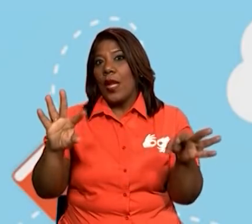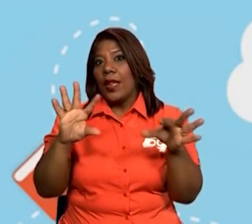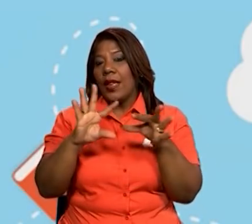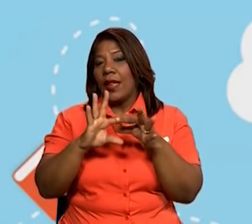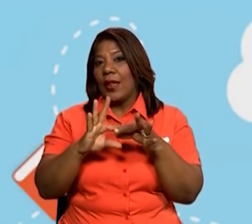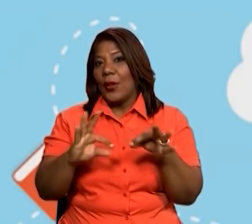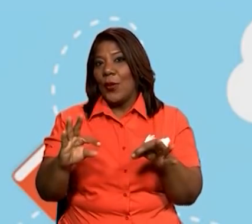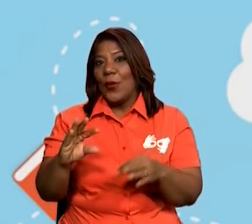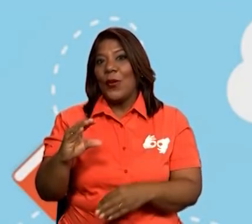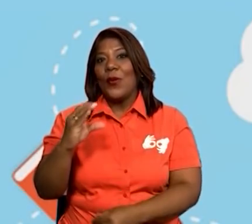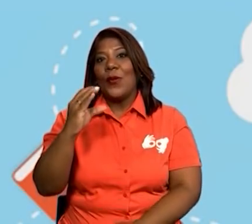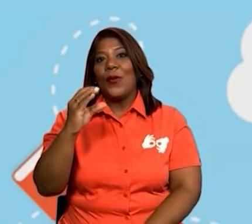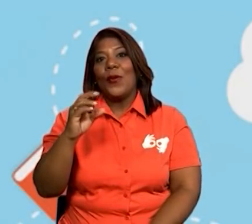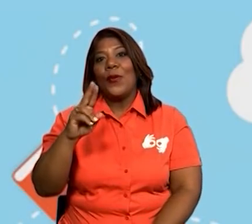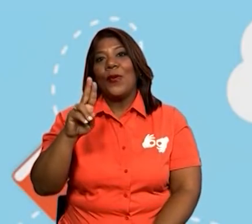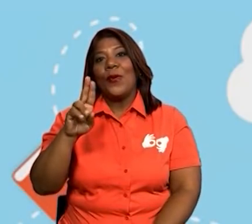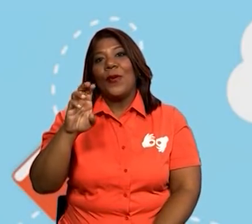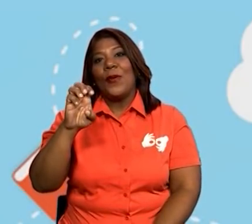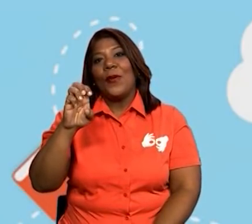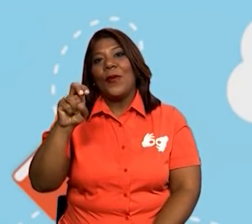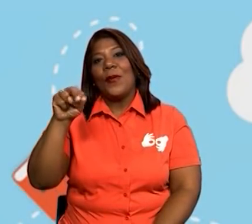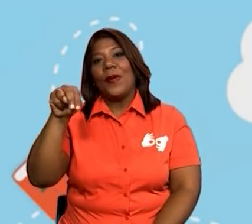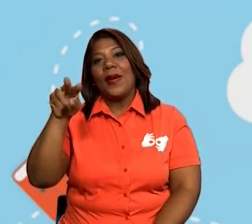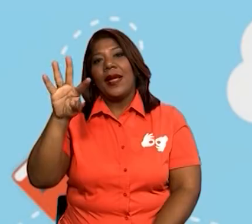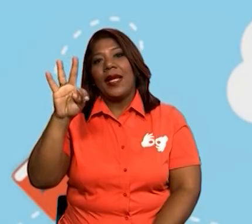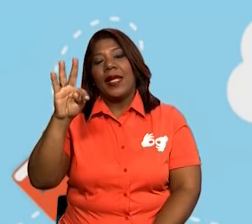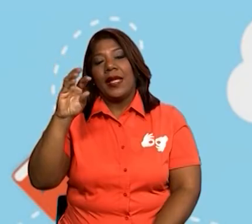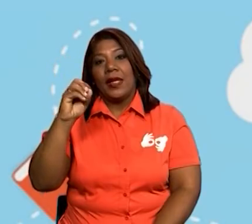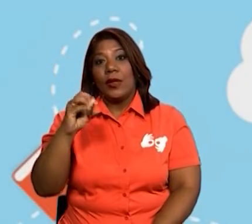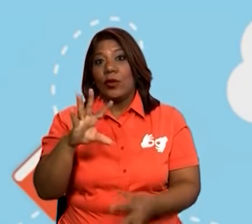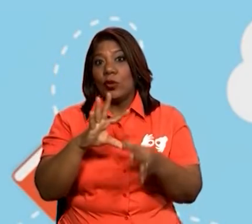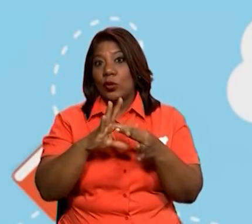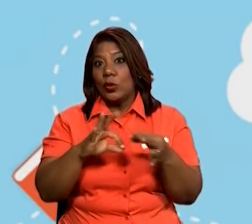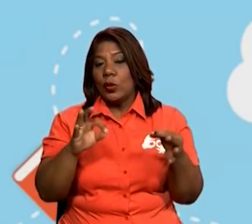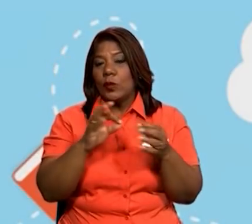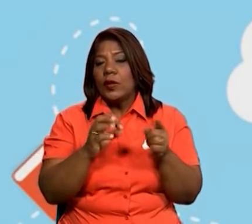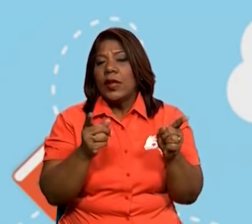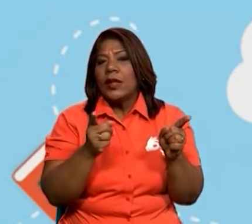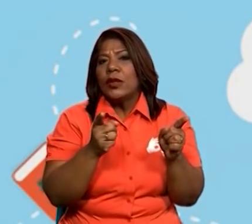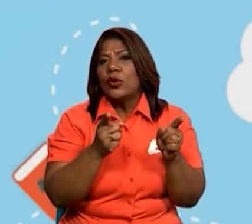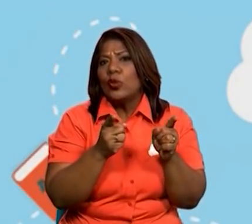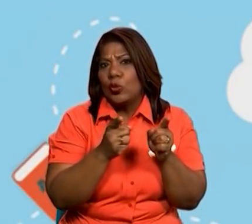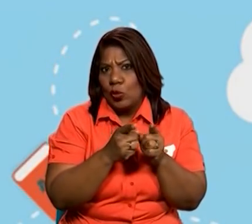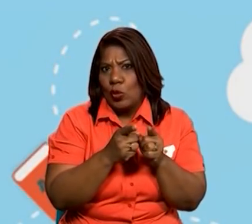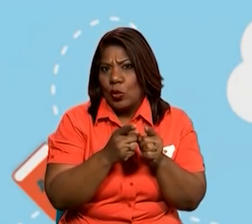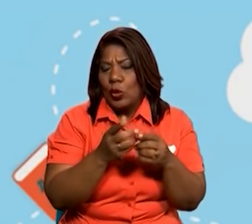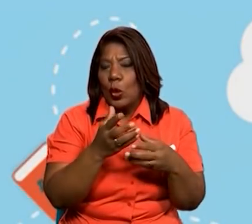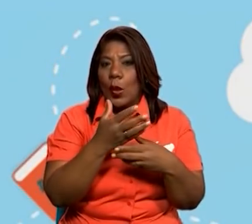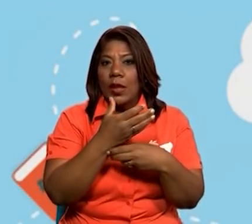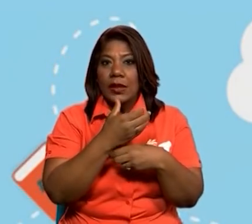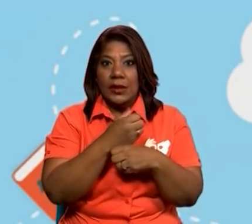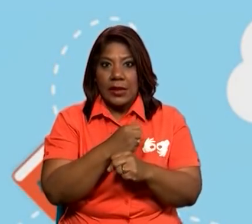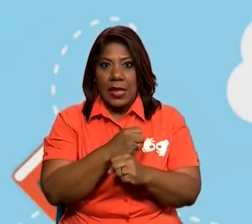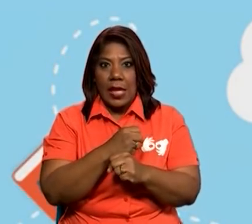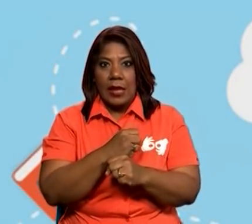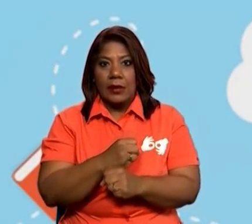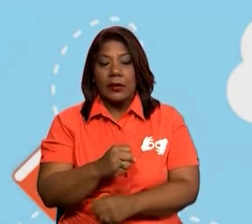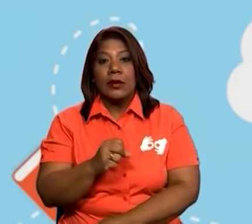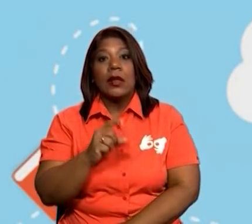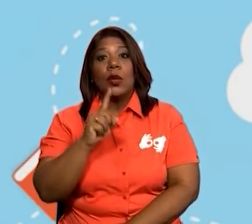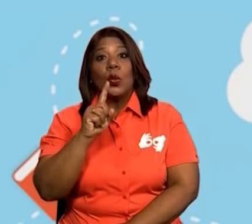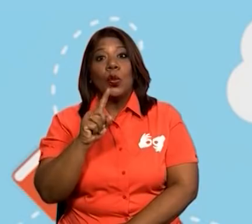Vamos a escuchar. El cuento es una narración breve creada por uno o varios